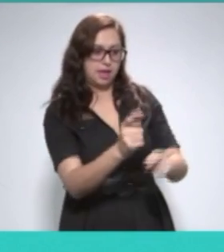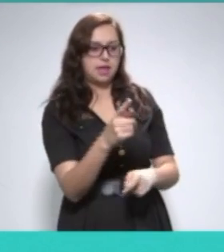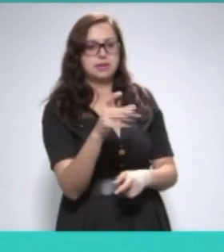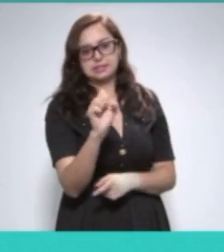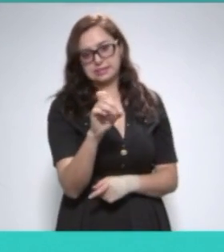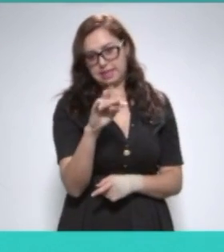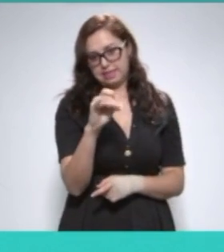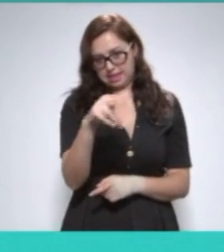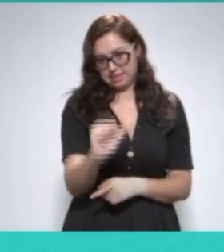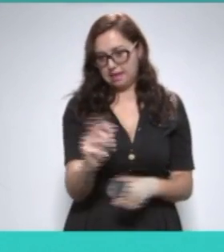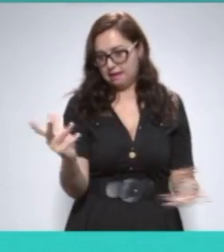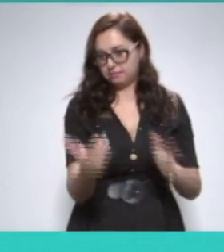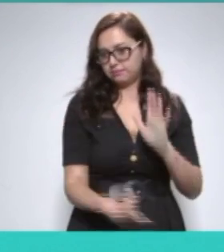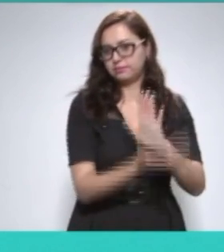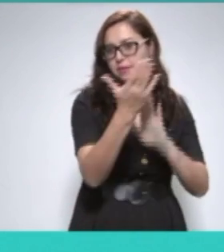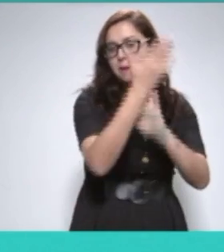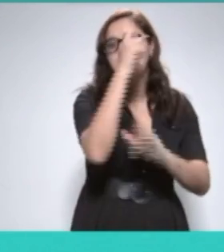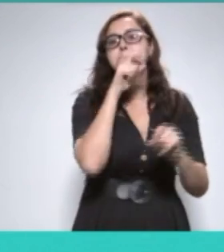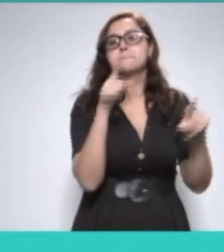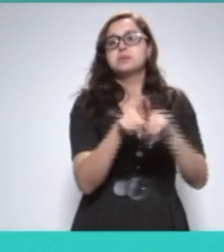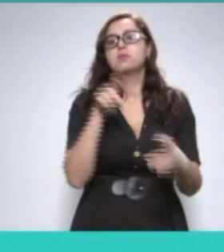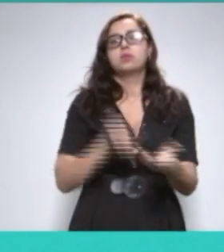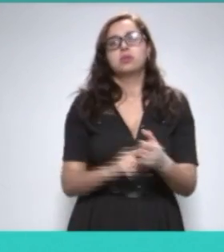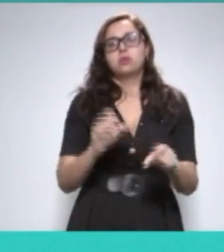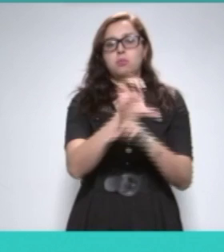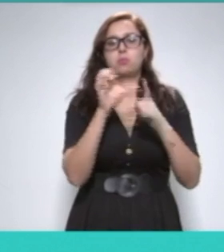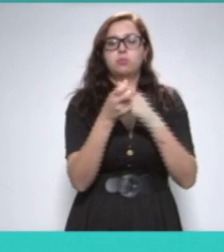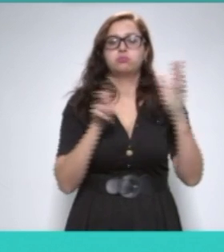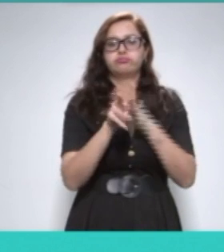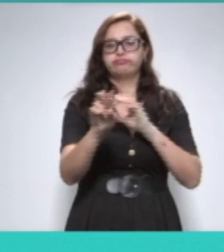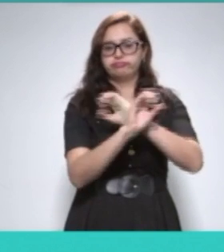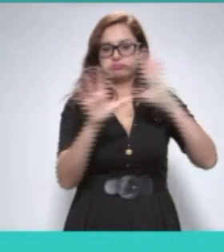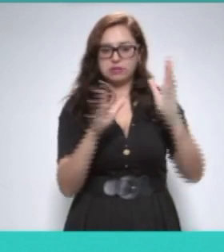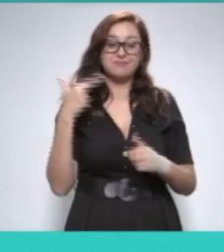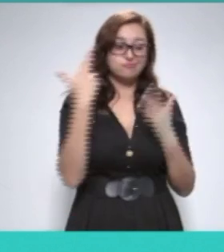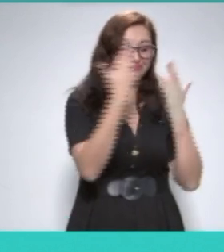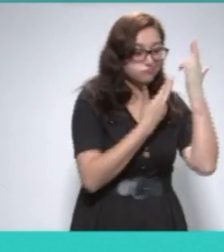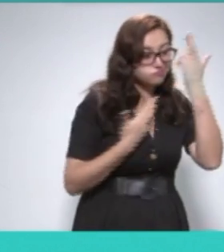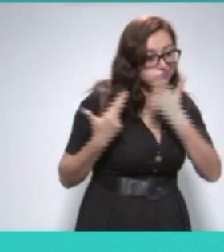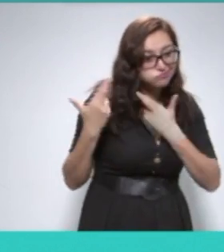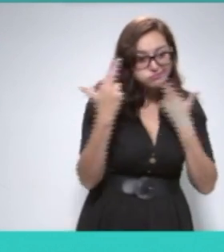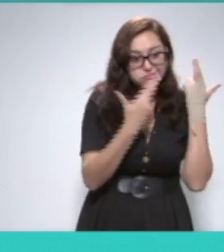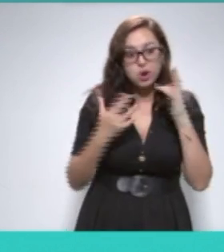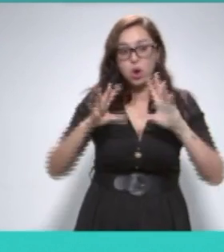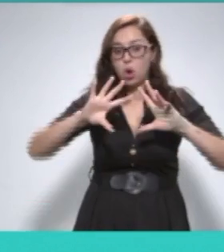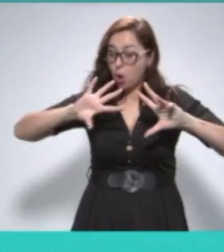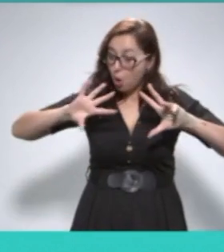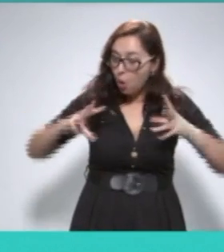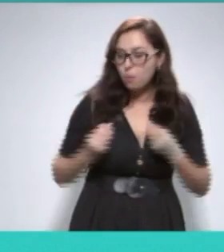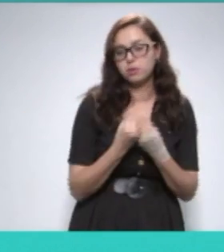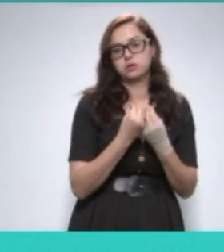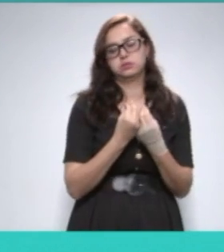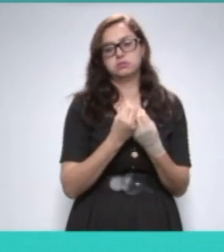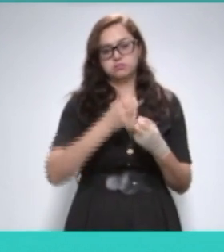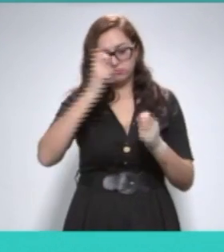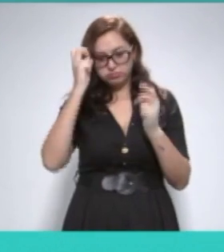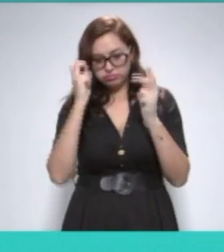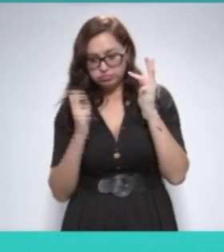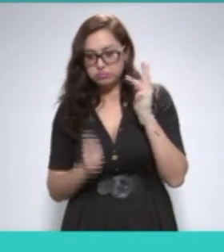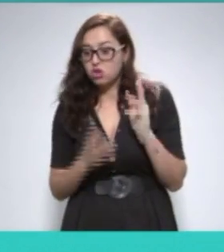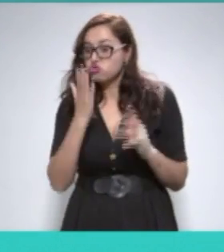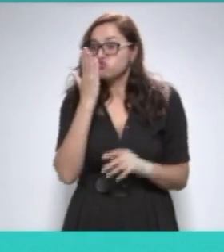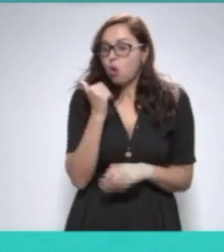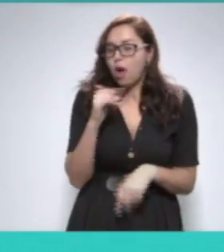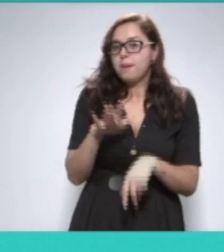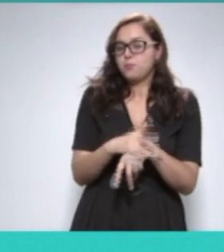Dos, a través de su comité de transparencia, emita, en su caso, una reducción, donde conforme de manera fundada y motivada la inexistencia, señalando las